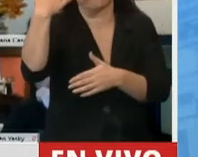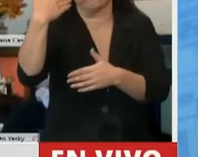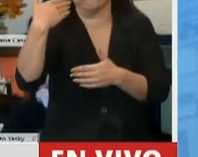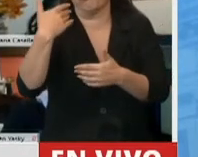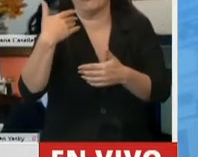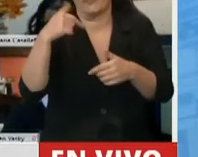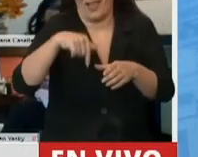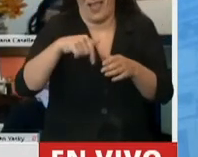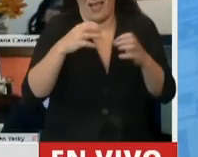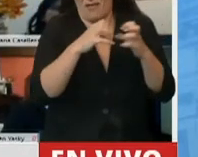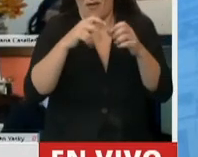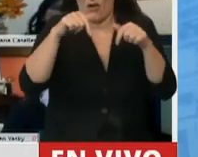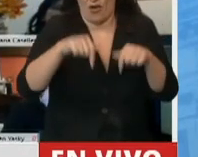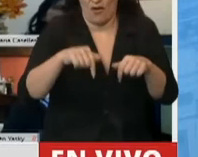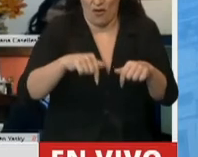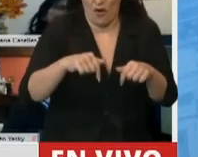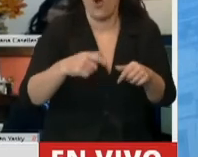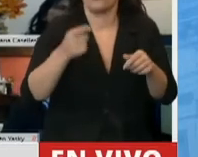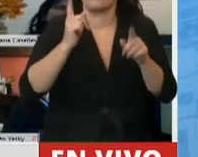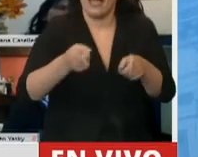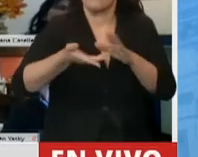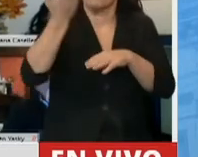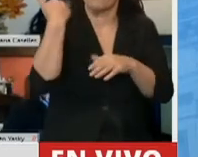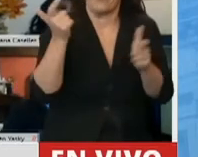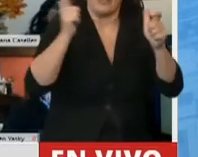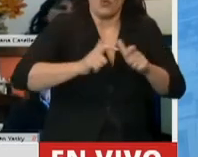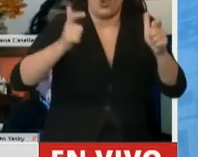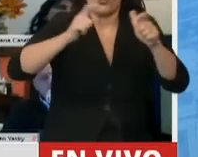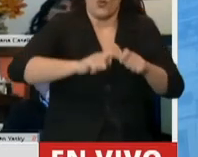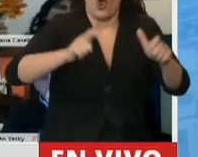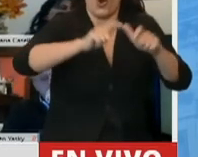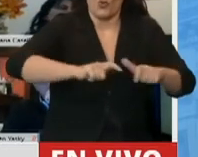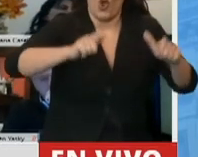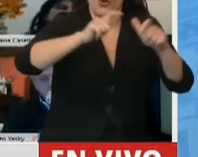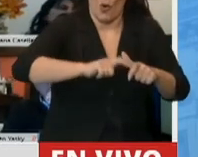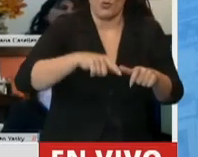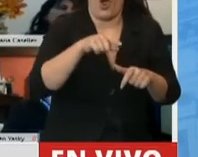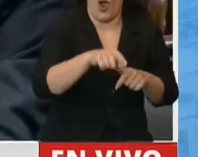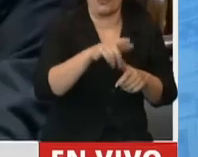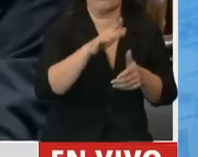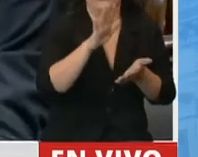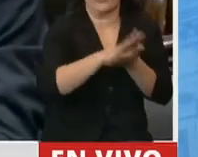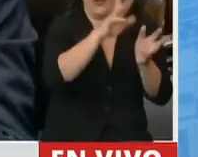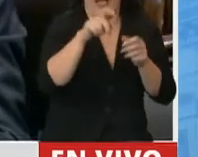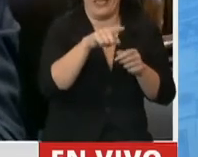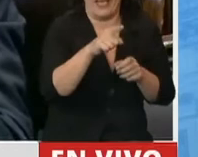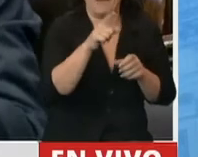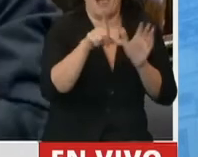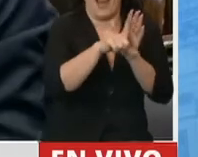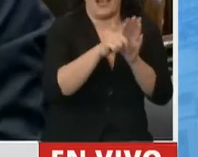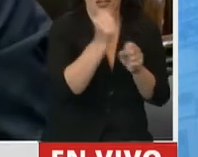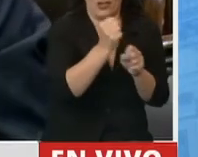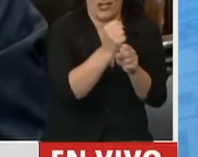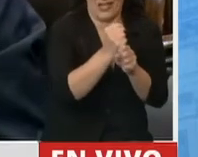que tanto también estuvo presente en las distintas reuniones de la Comisión de Legislación del Trabajo.